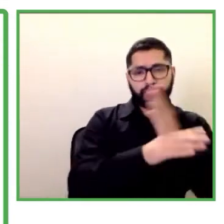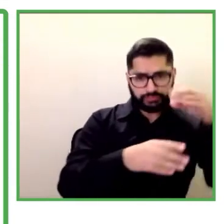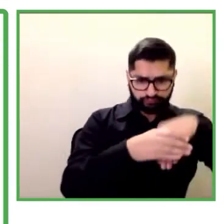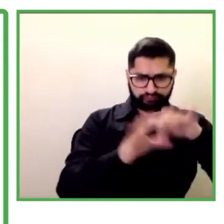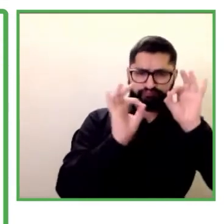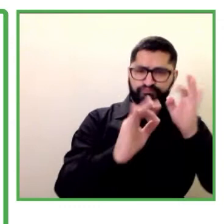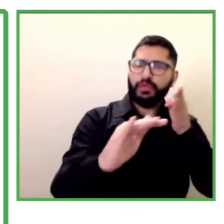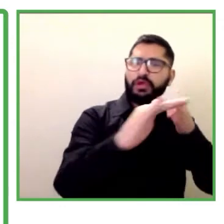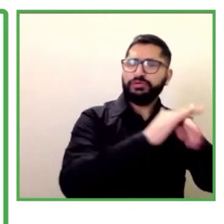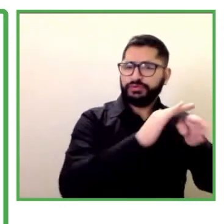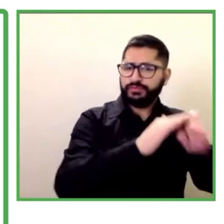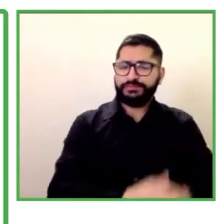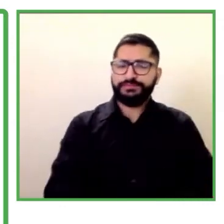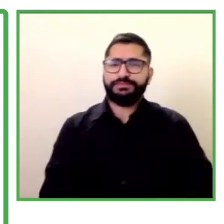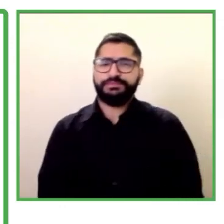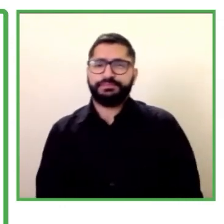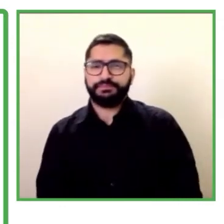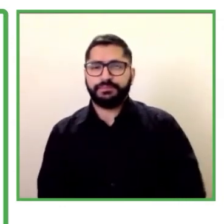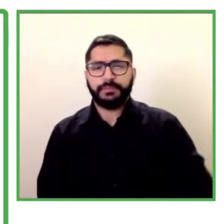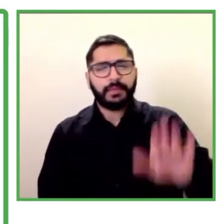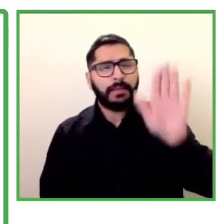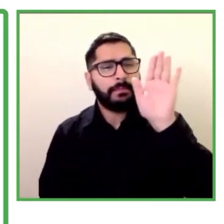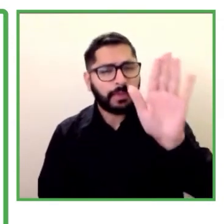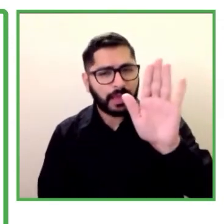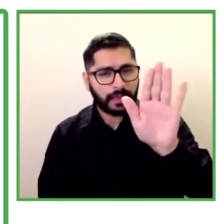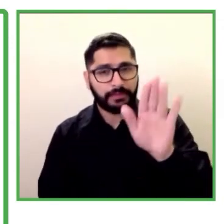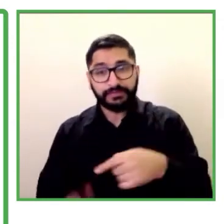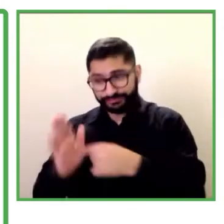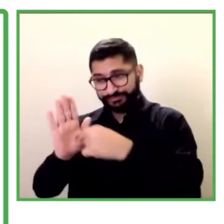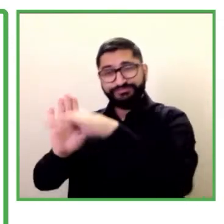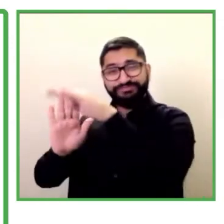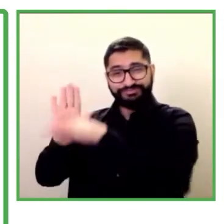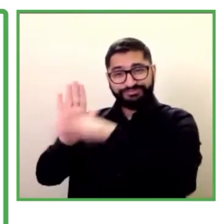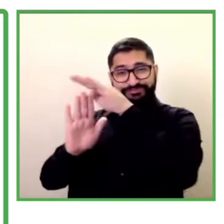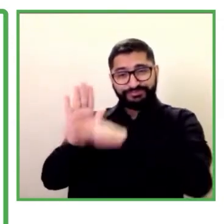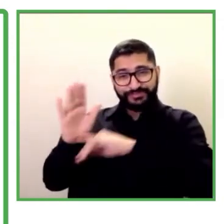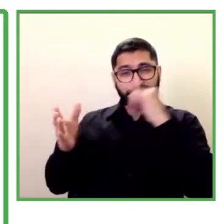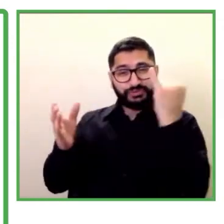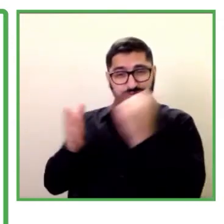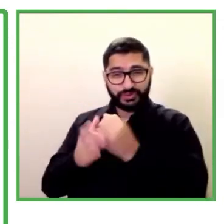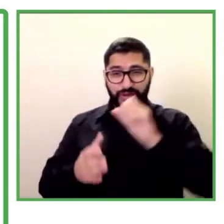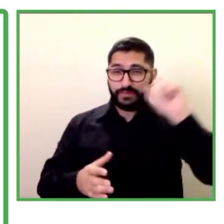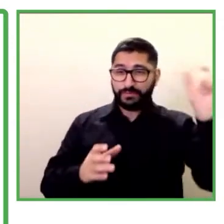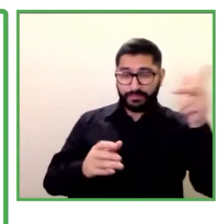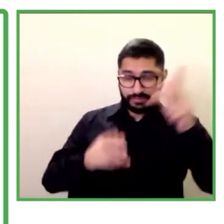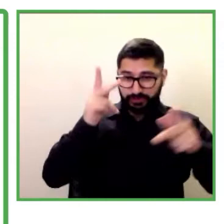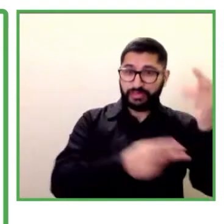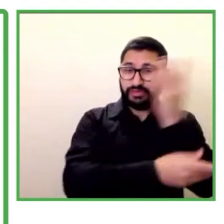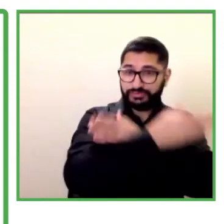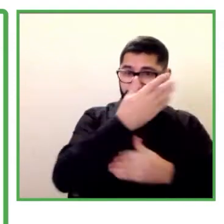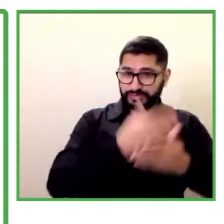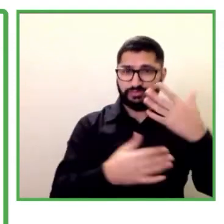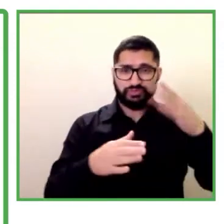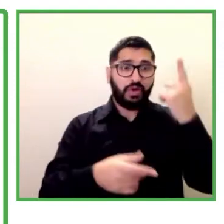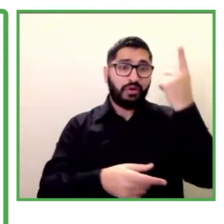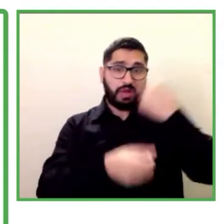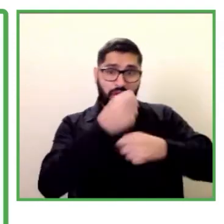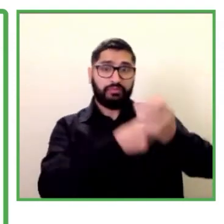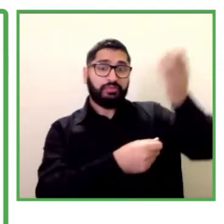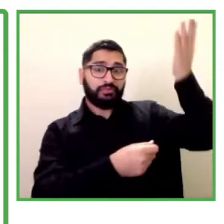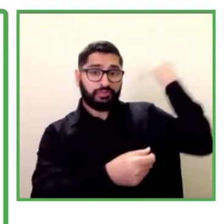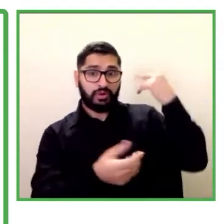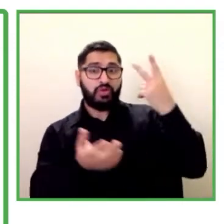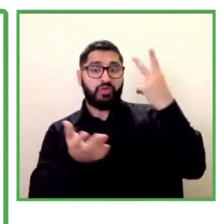en el índice inclusión de personas con discapacidad el año pasado en el año 2020 conseguimos 180 empresas 108